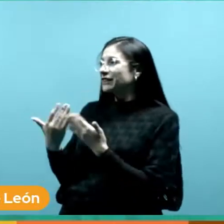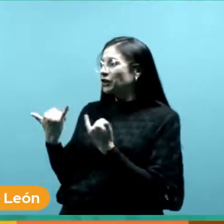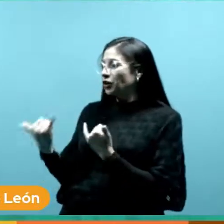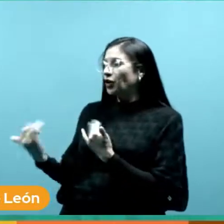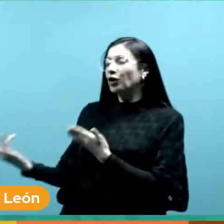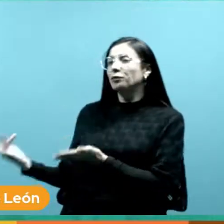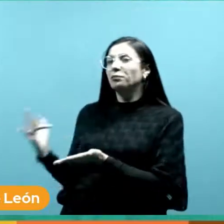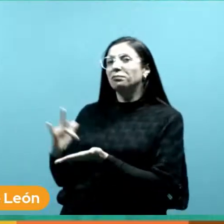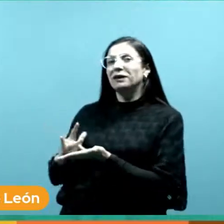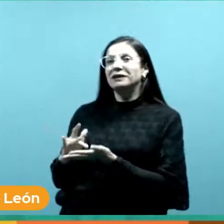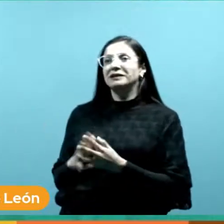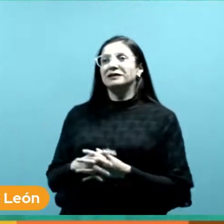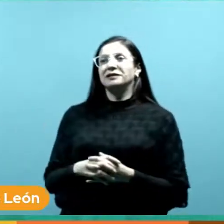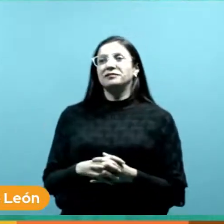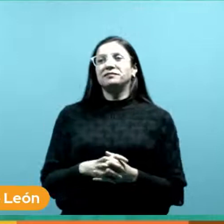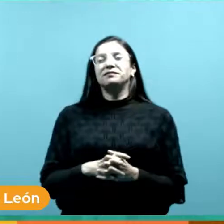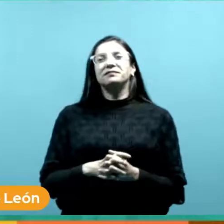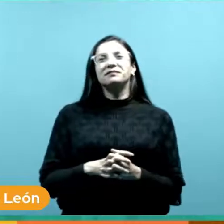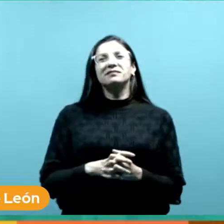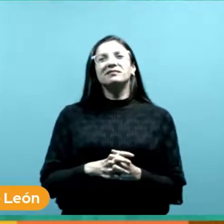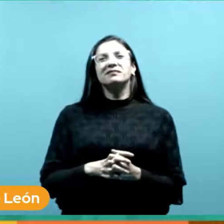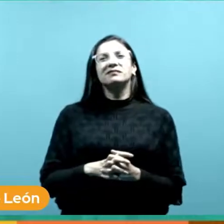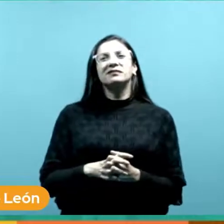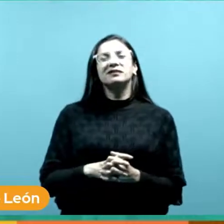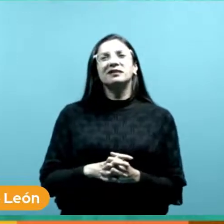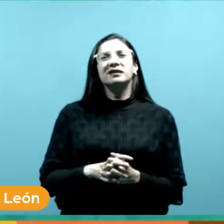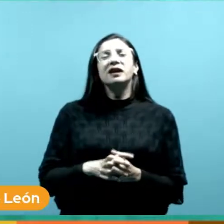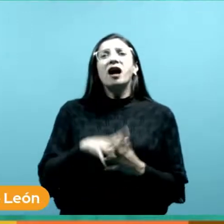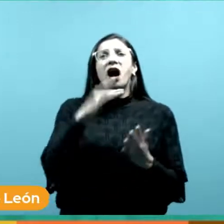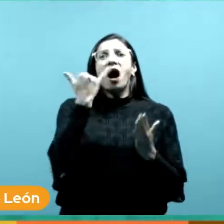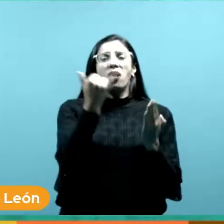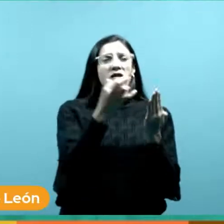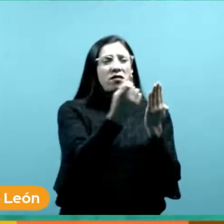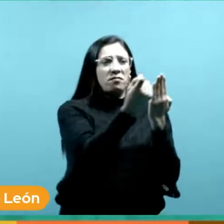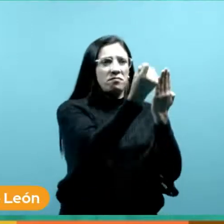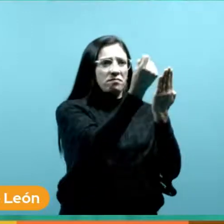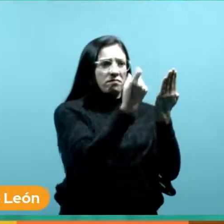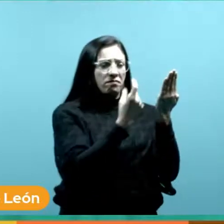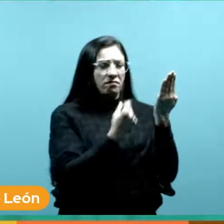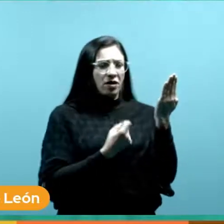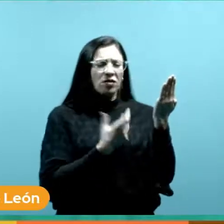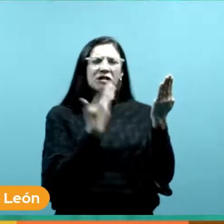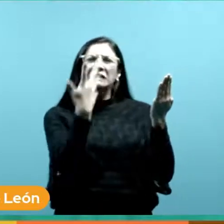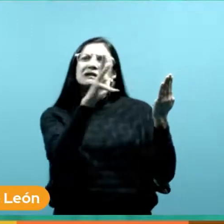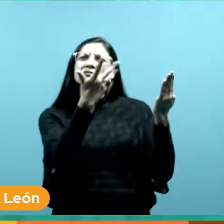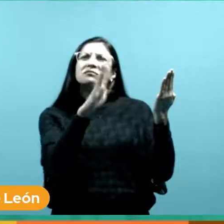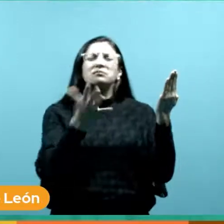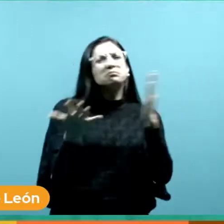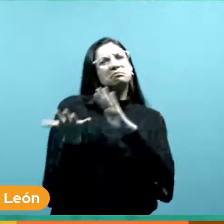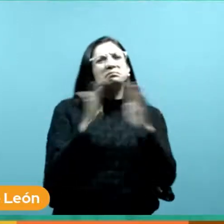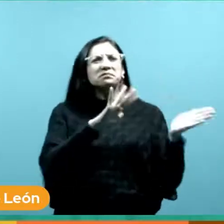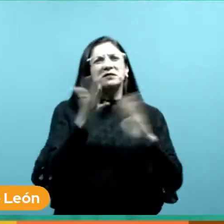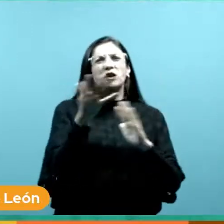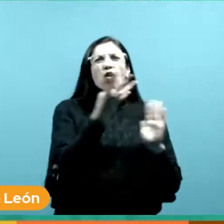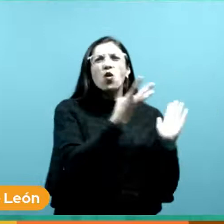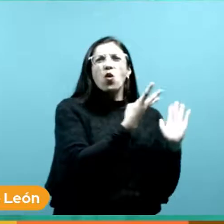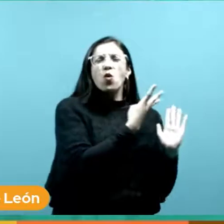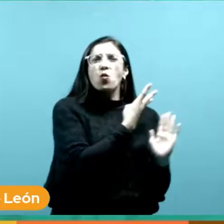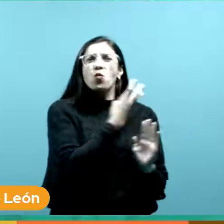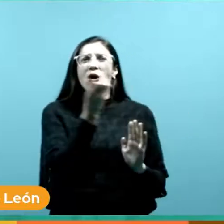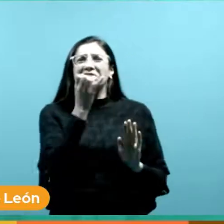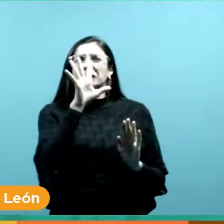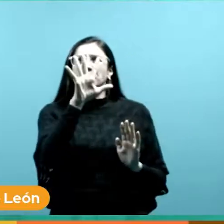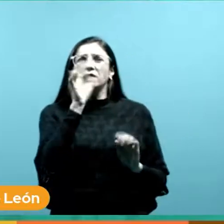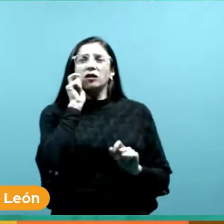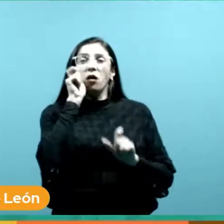transmitir estas preguntas que nos están haciendo ya en este momento hay cerca de 400 405 personas